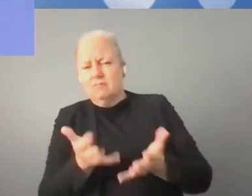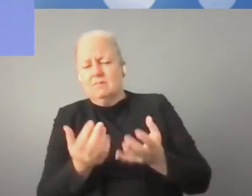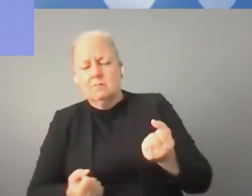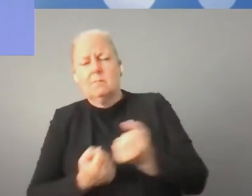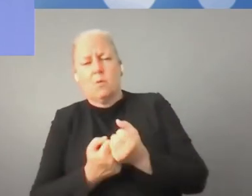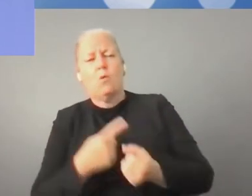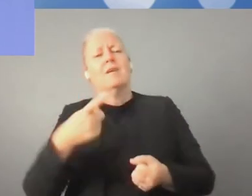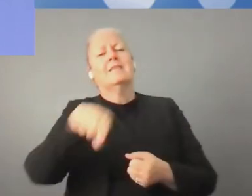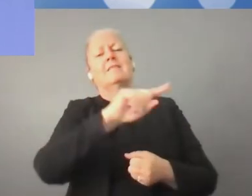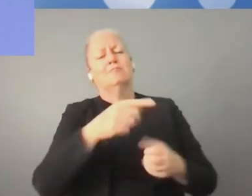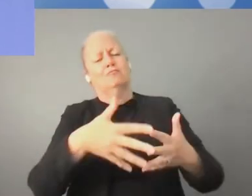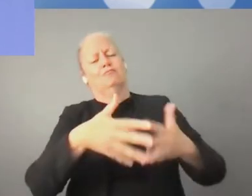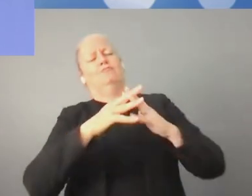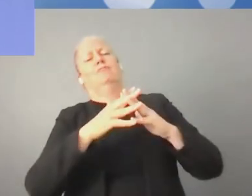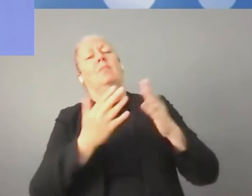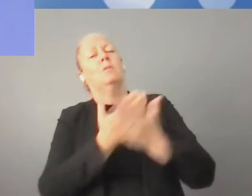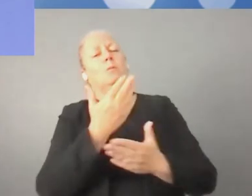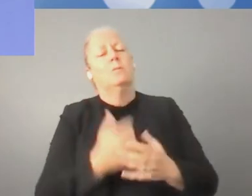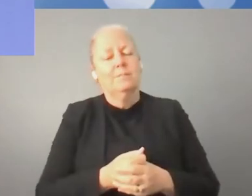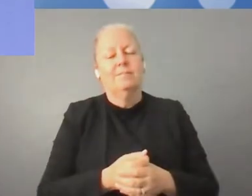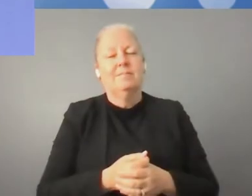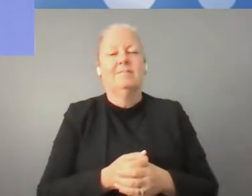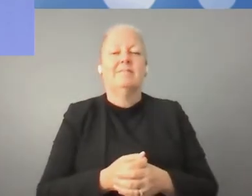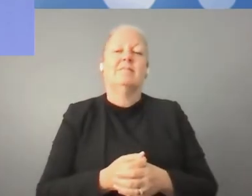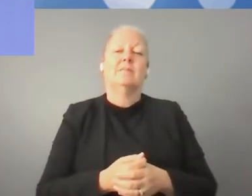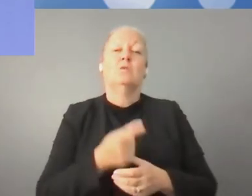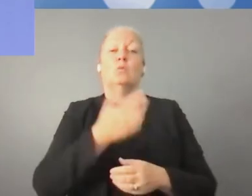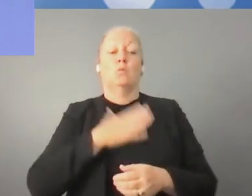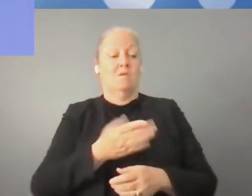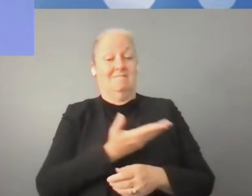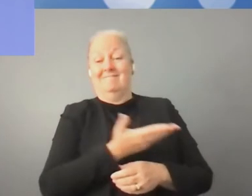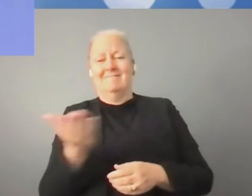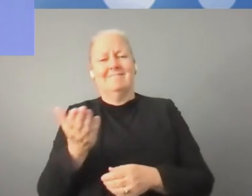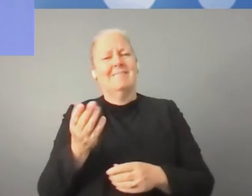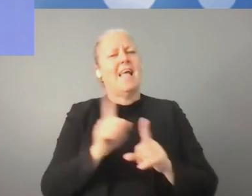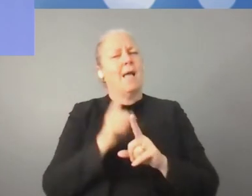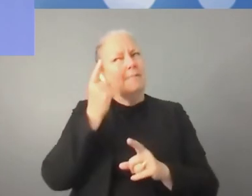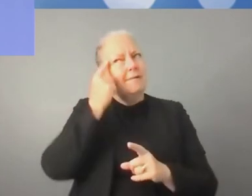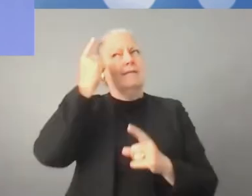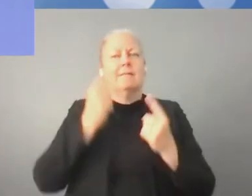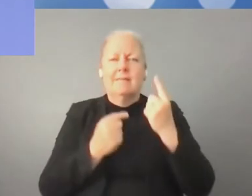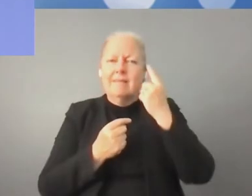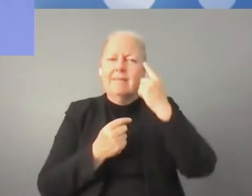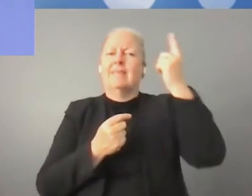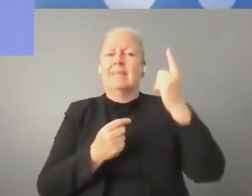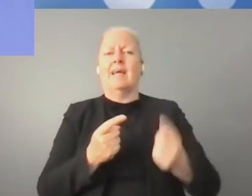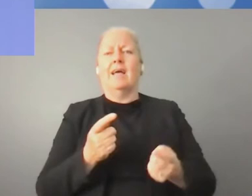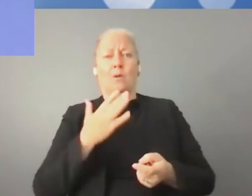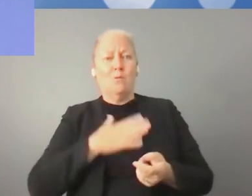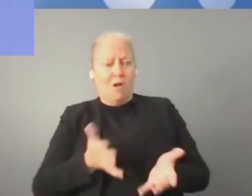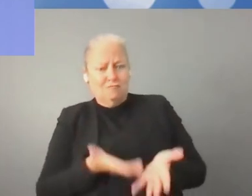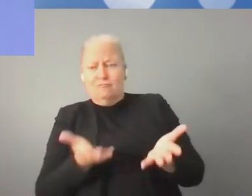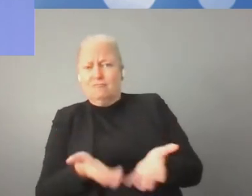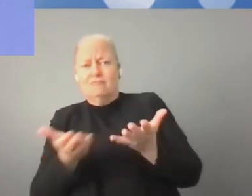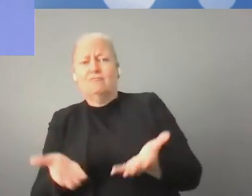Usted preguntó cómo podemos fomentar a que los startups sean innovadores. Yo creo que no necesitan